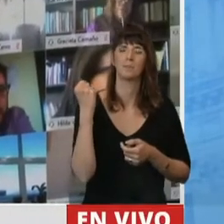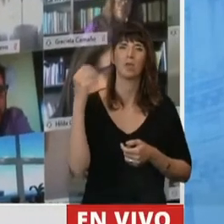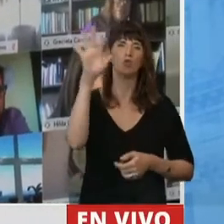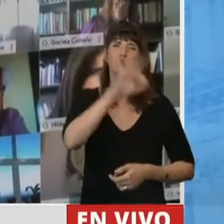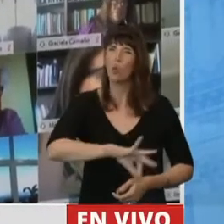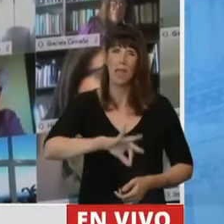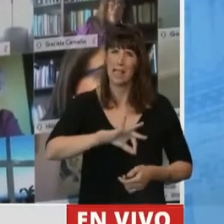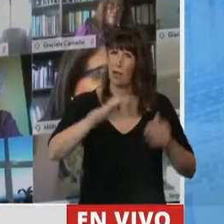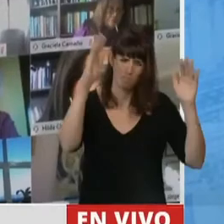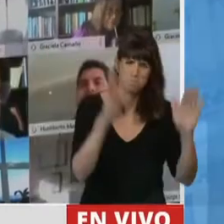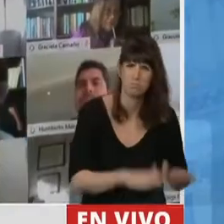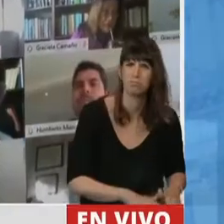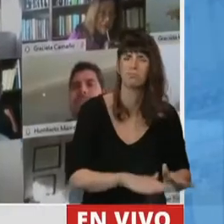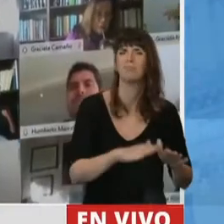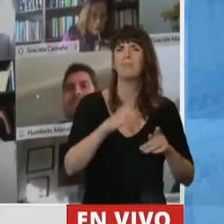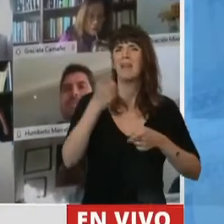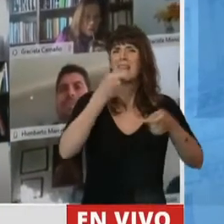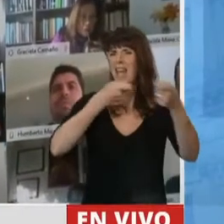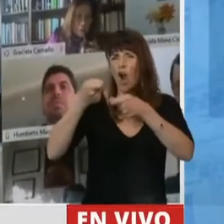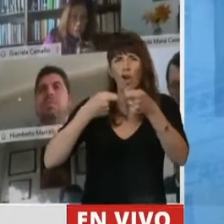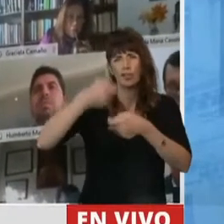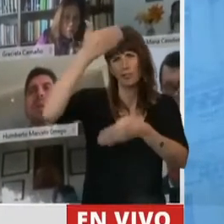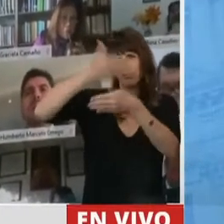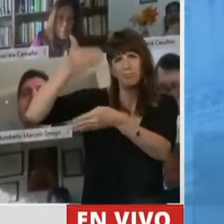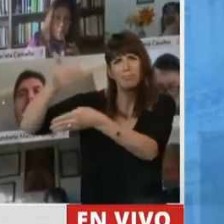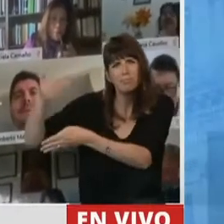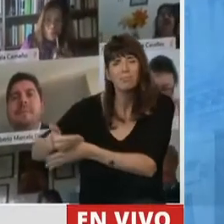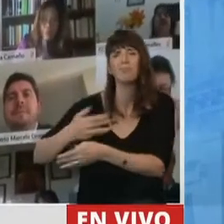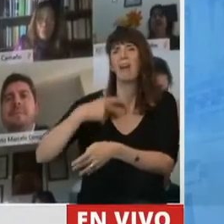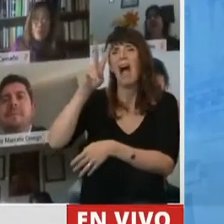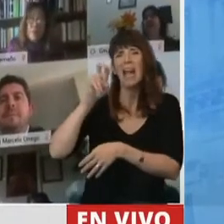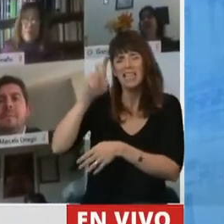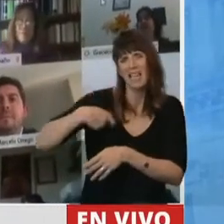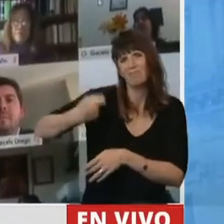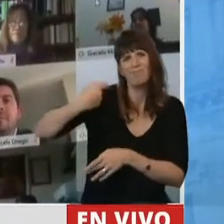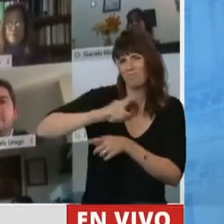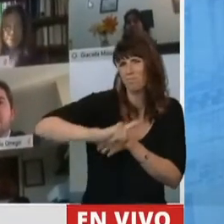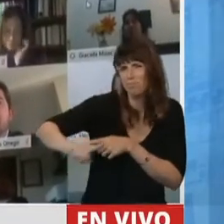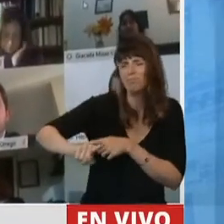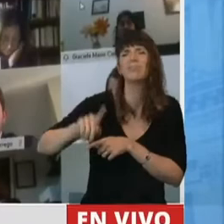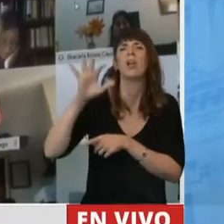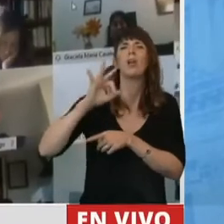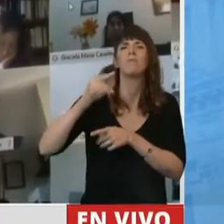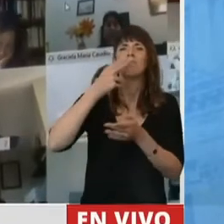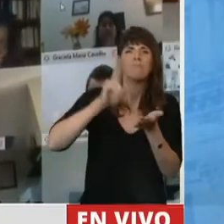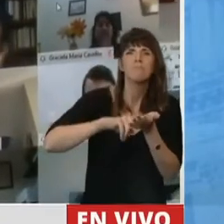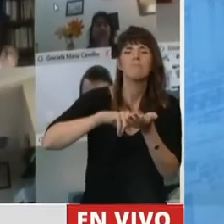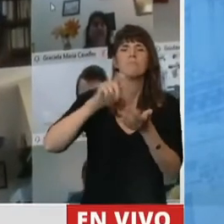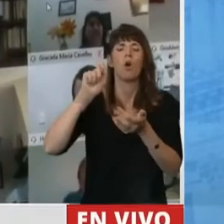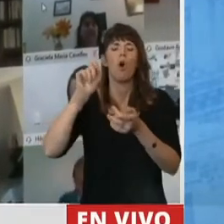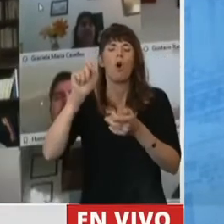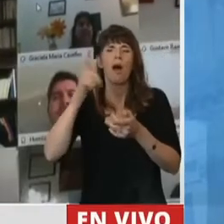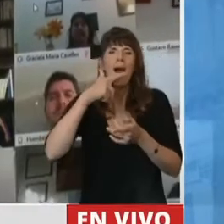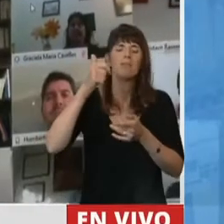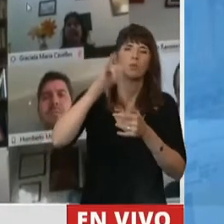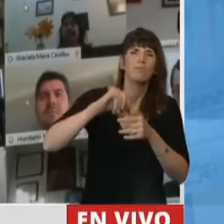salarios que se caen, de los comercios que cierran, de los alquileres que no se pueden pagar, de las tarifas que no se pueden pagar, de la crisis sobre